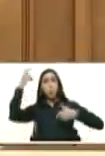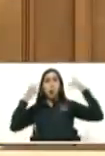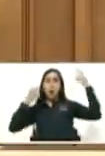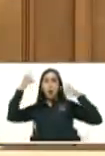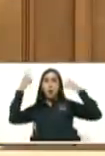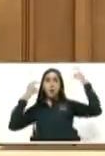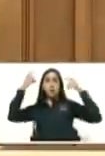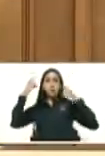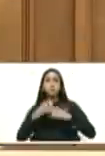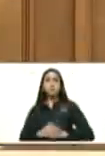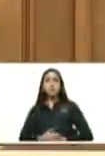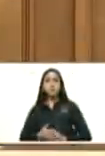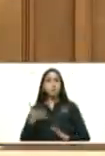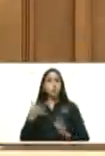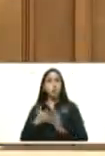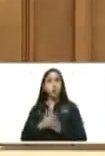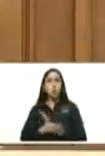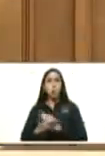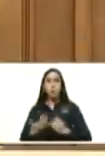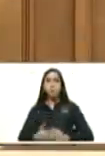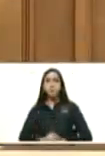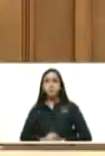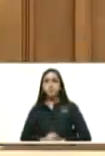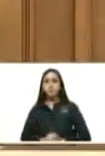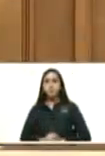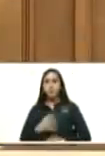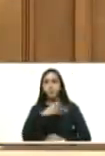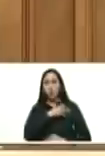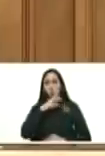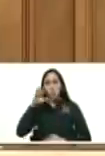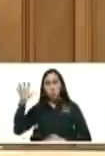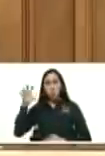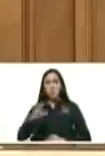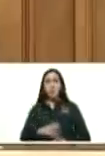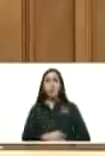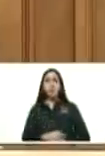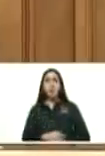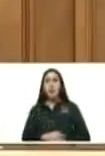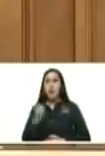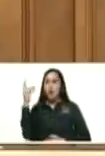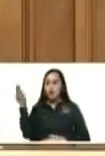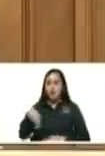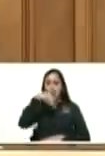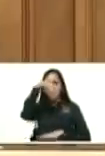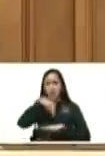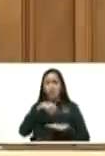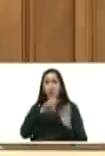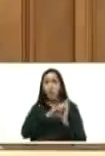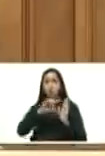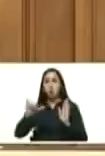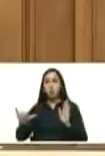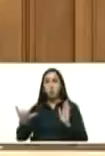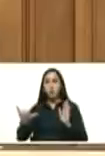Hugo Chávez ante la soberana y plenipotenciaria Asamblea Nacional Constituyente